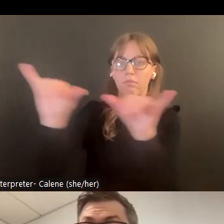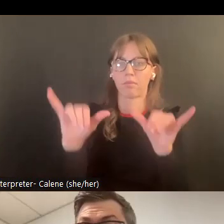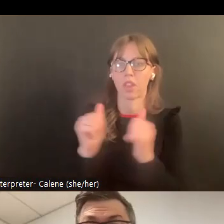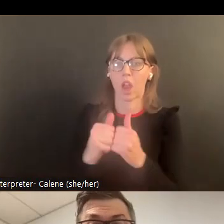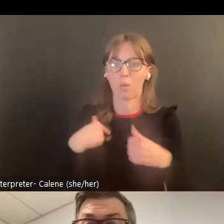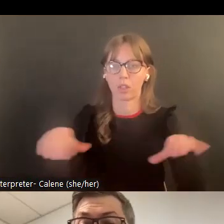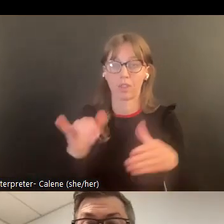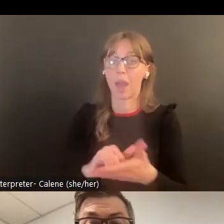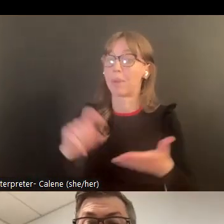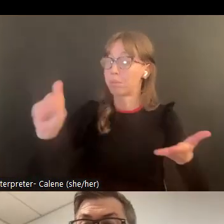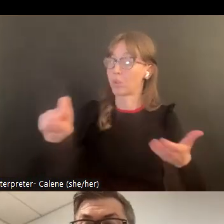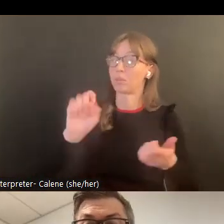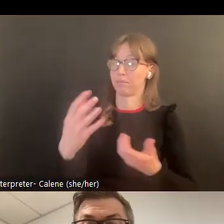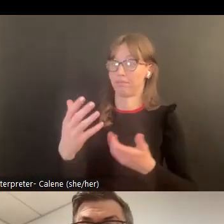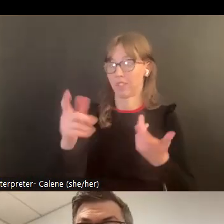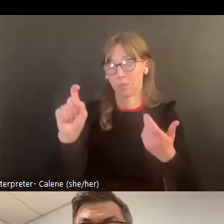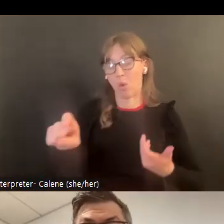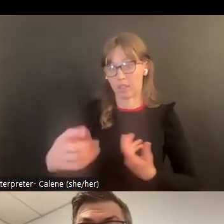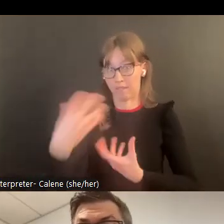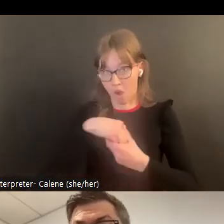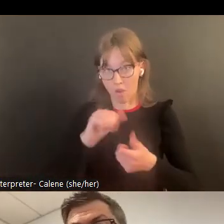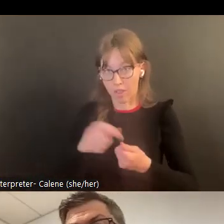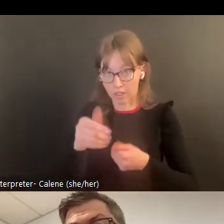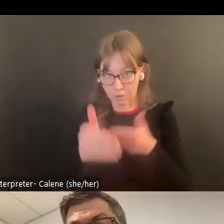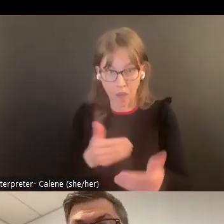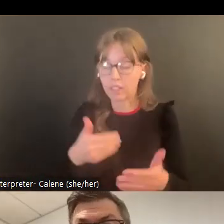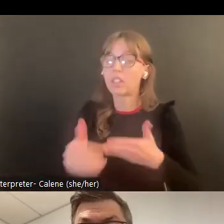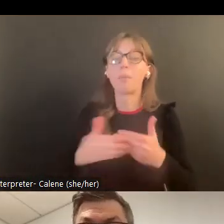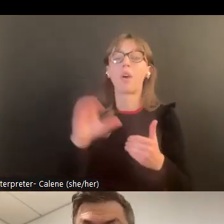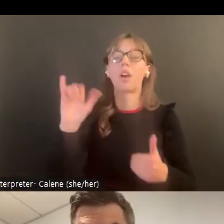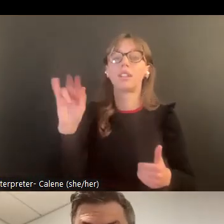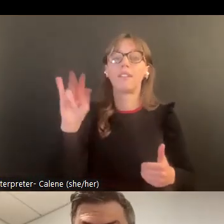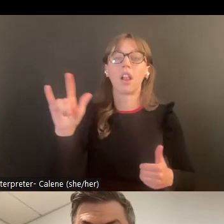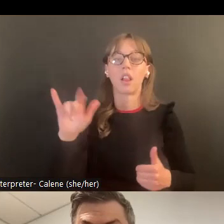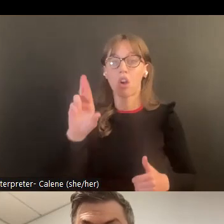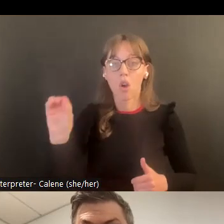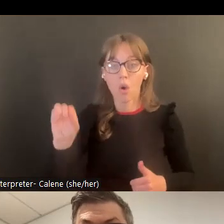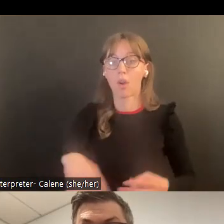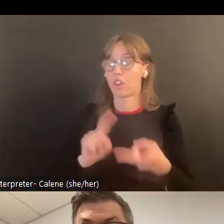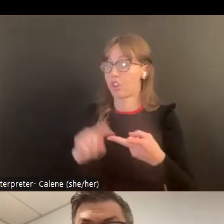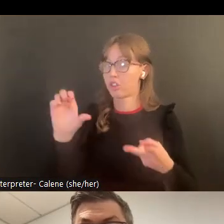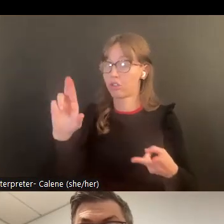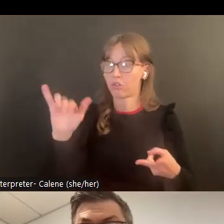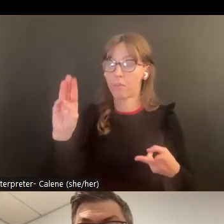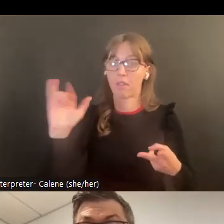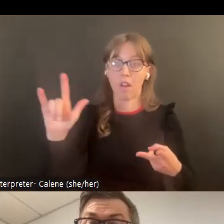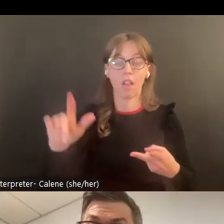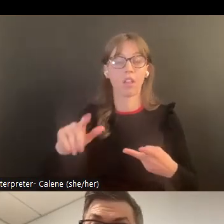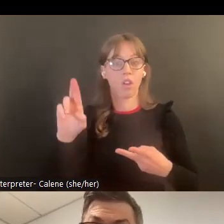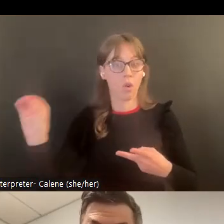conseguir más consistencia en lo que se ha hecho sea como sería un orden de restricción